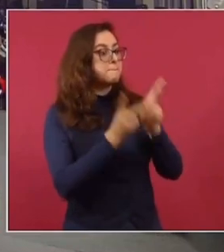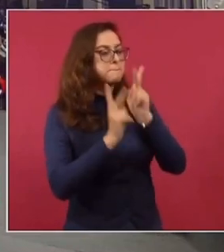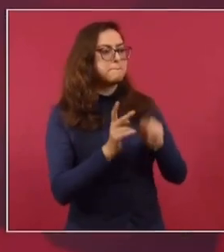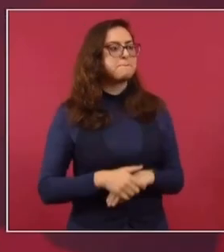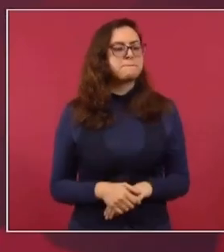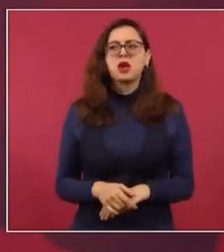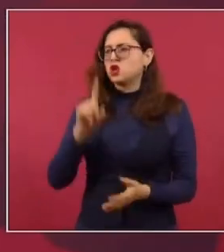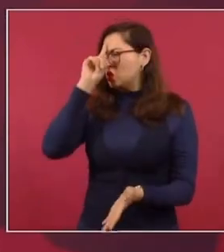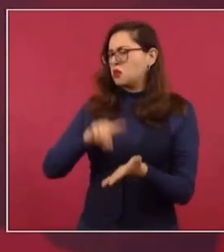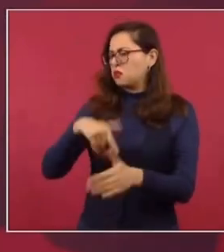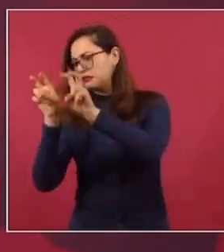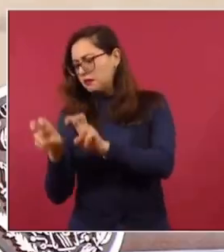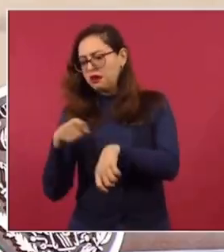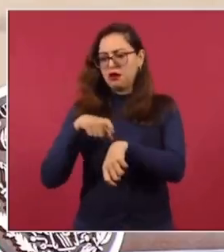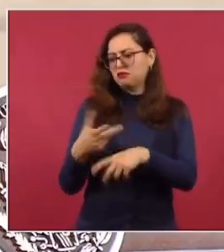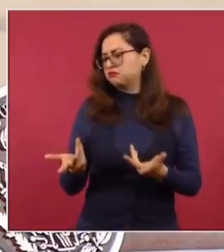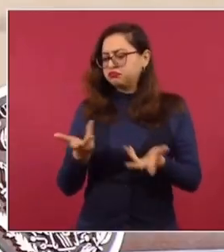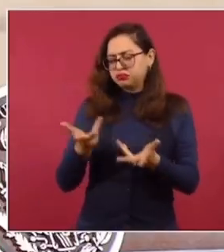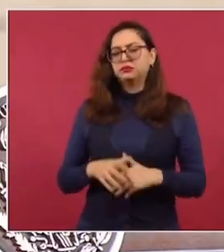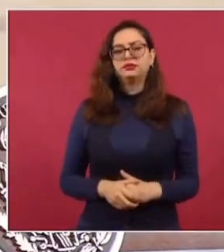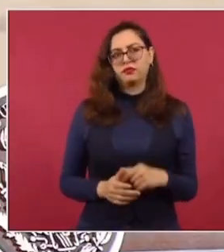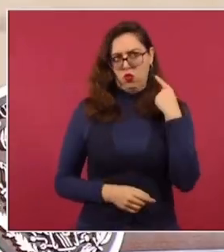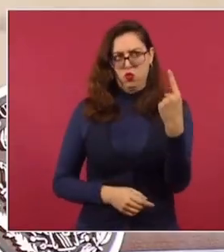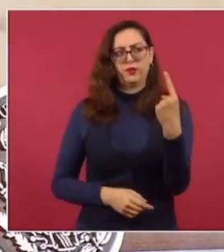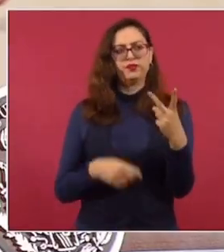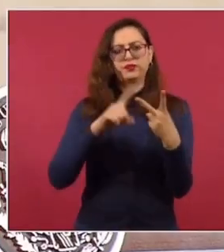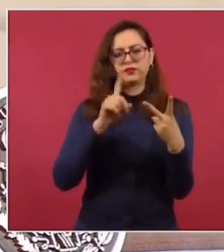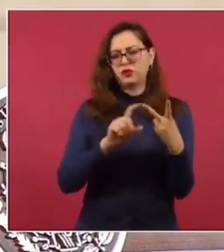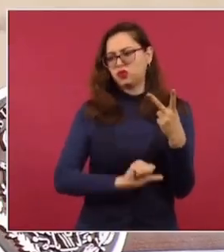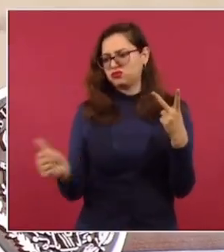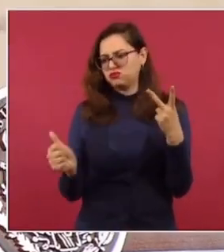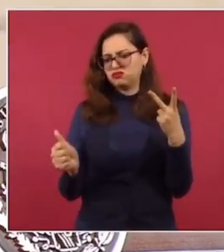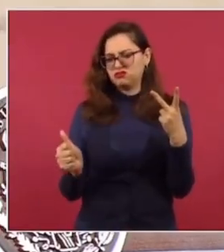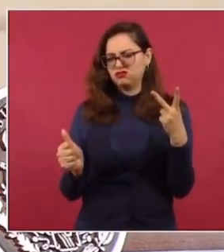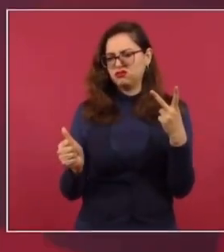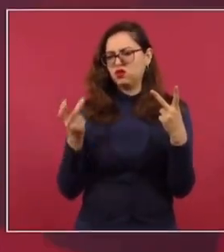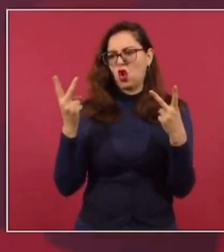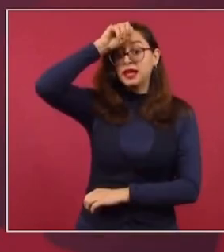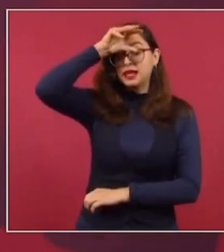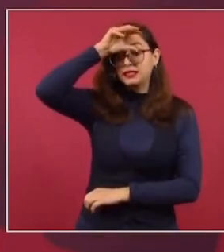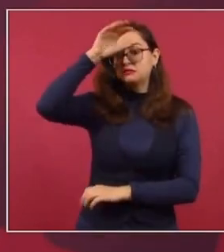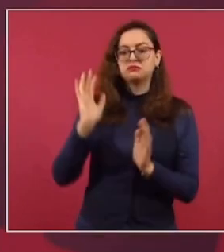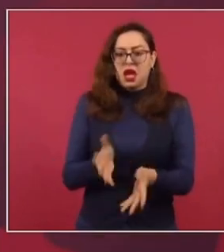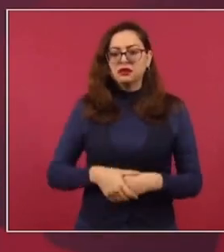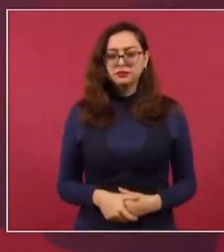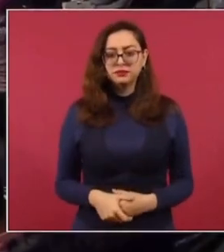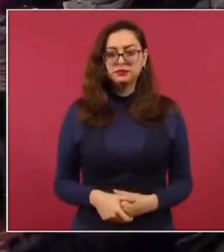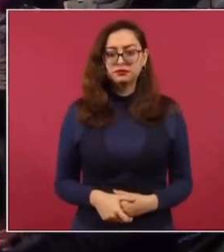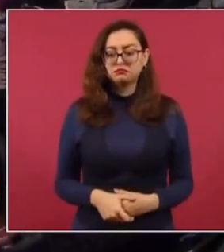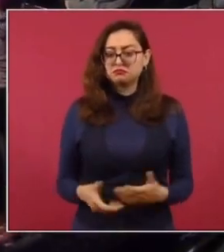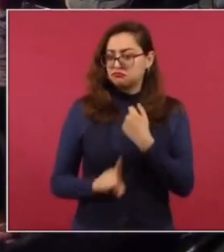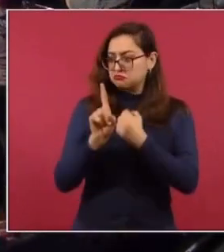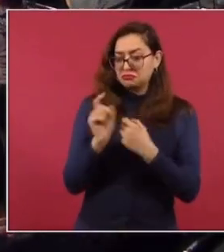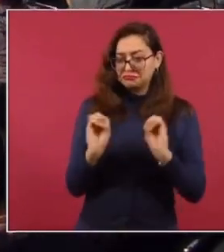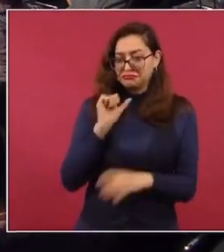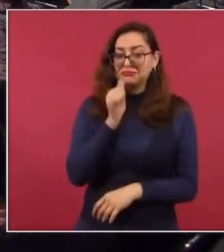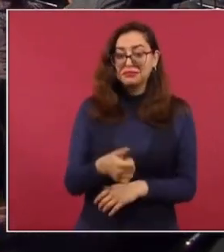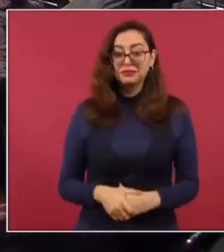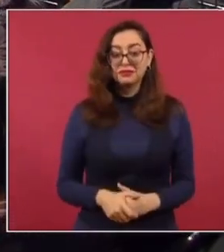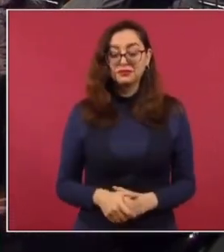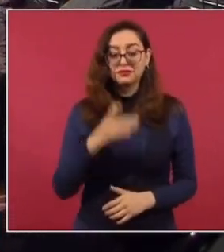Pues yo creo que la semana próxima y luego uno o dos sobre mineras y ya, no hay más.